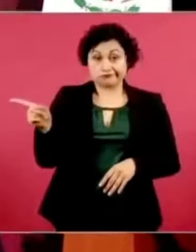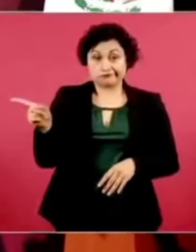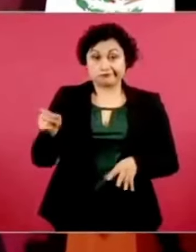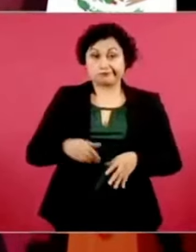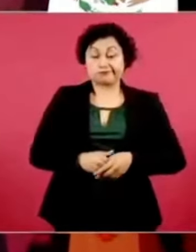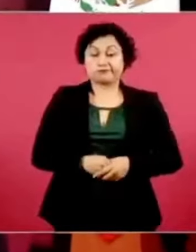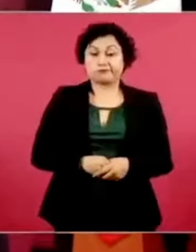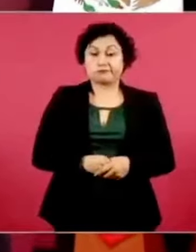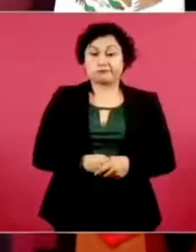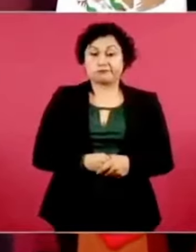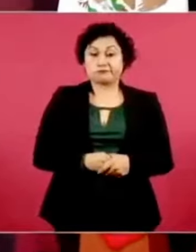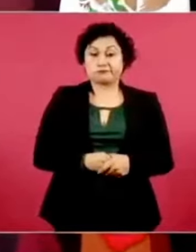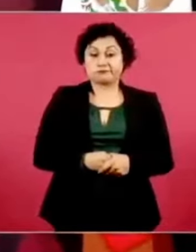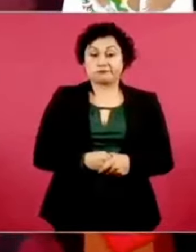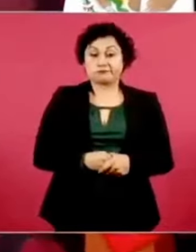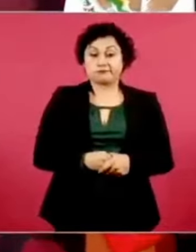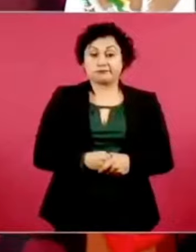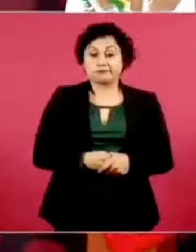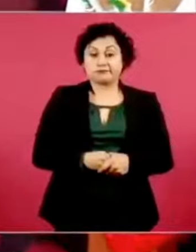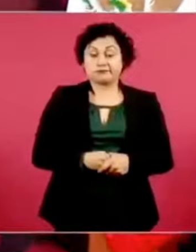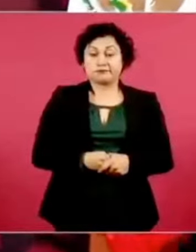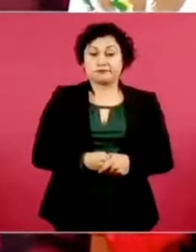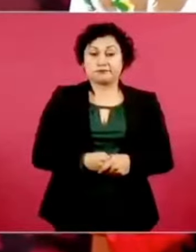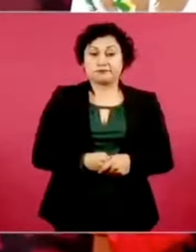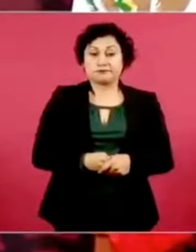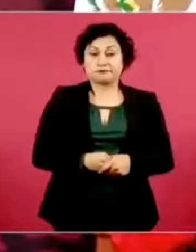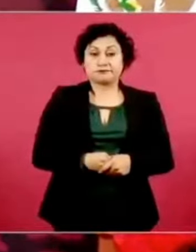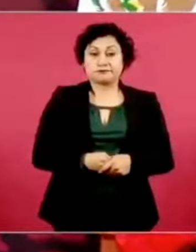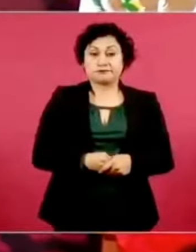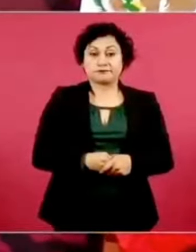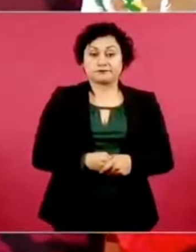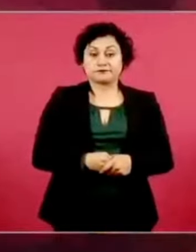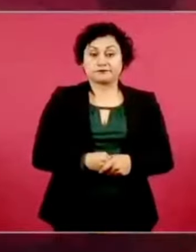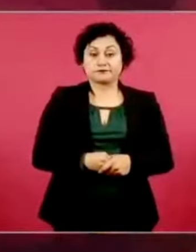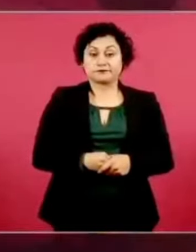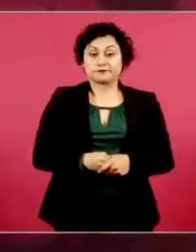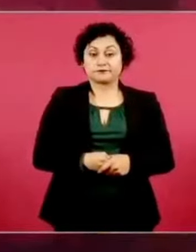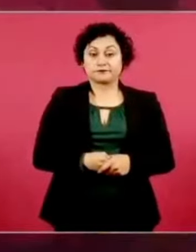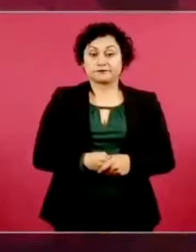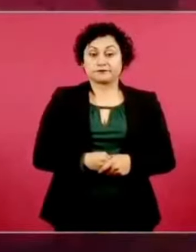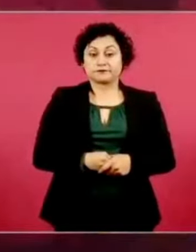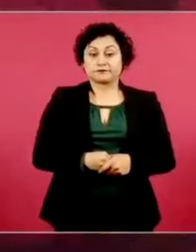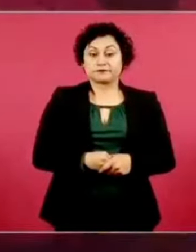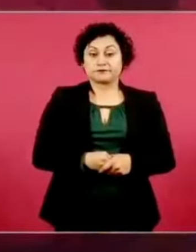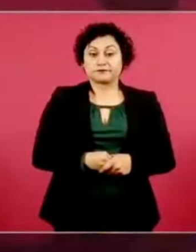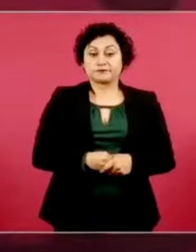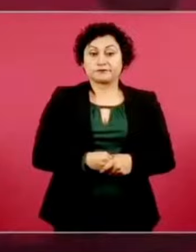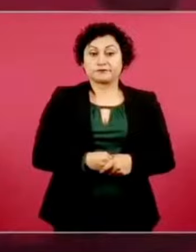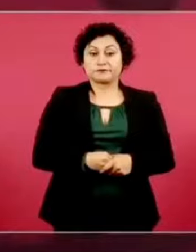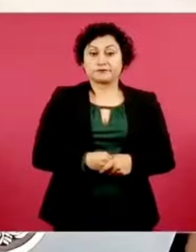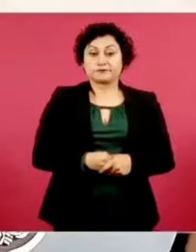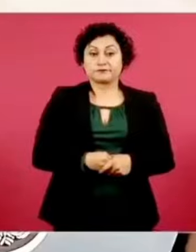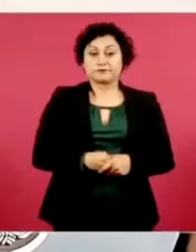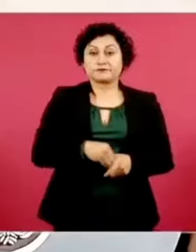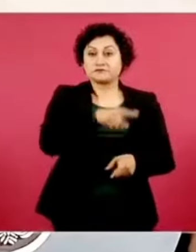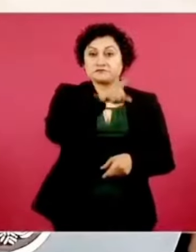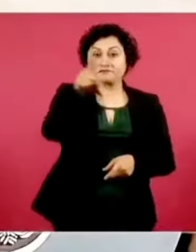no les gusta,